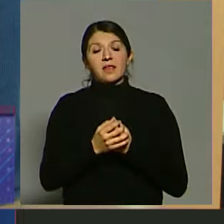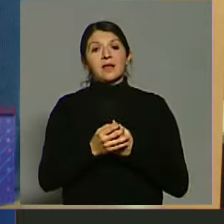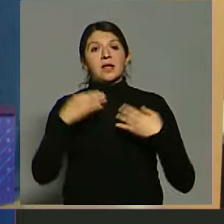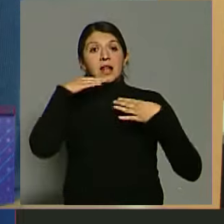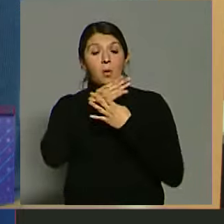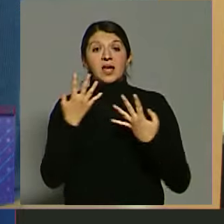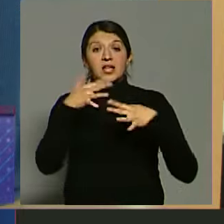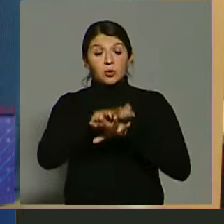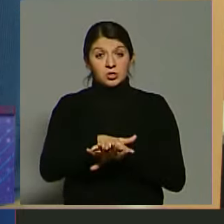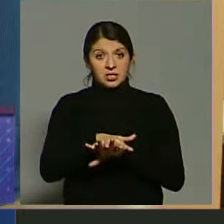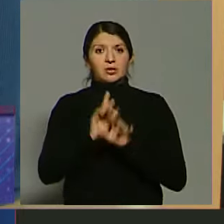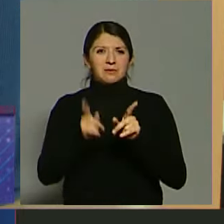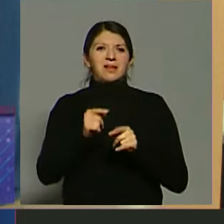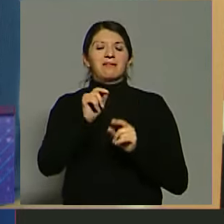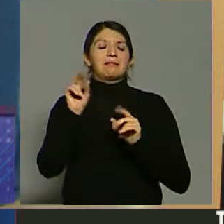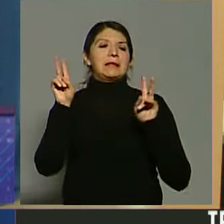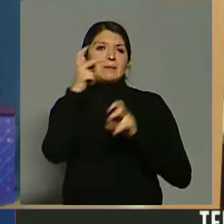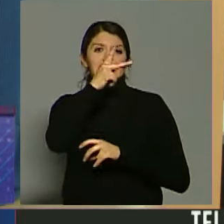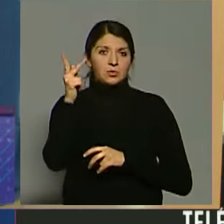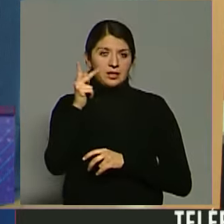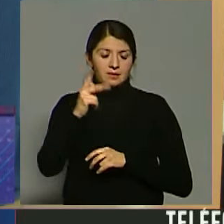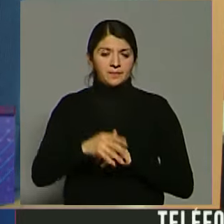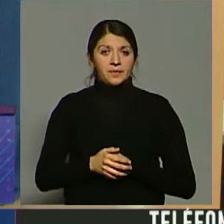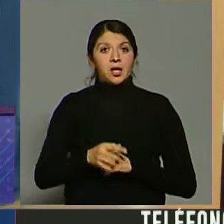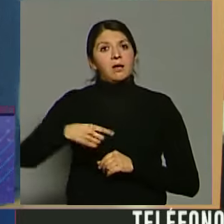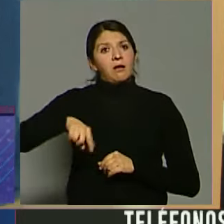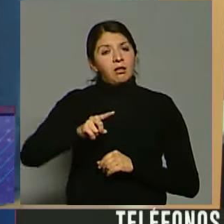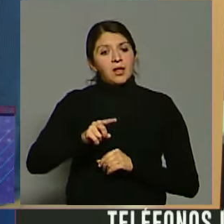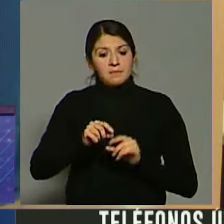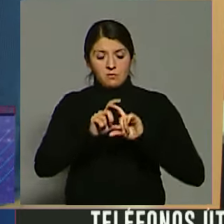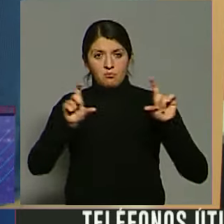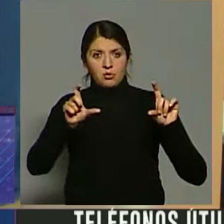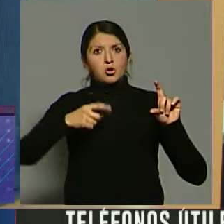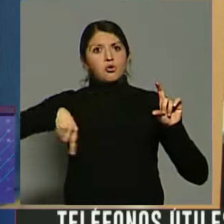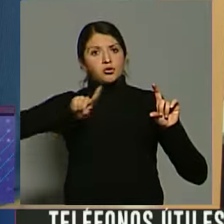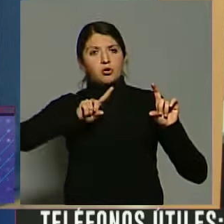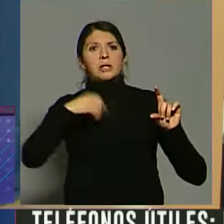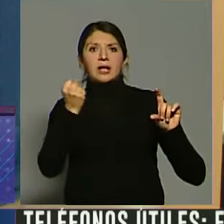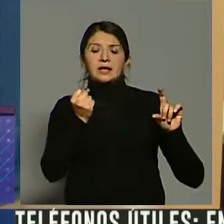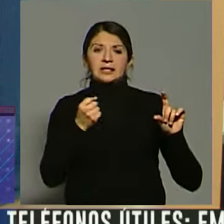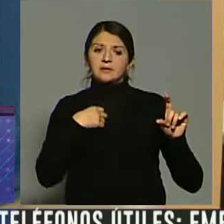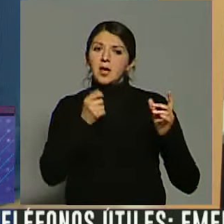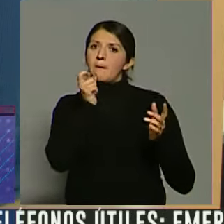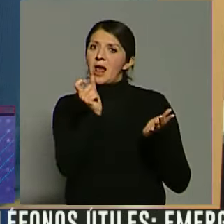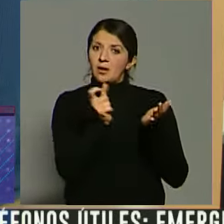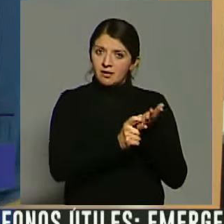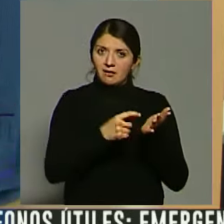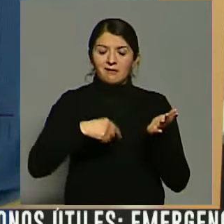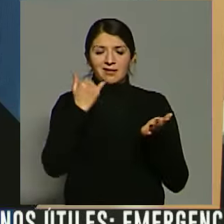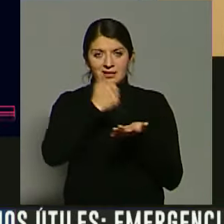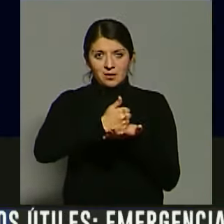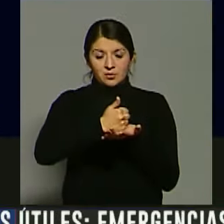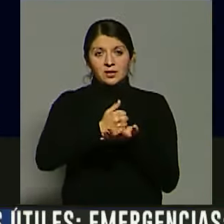se nombró, nombramos, nombranos para existir, organizada por el área de integración comunitaria,